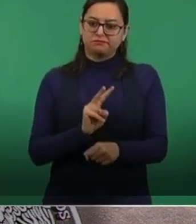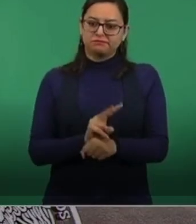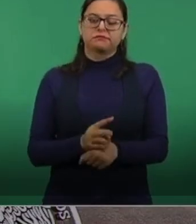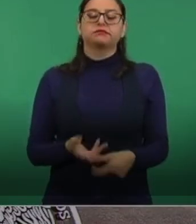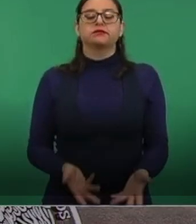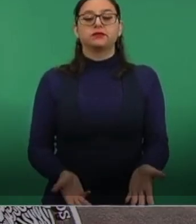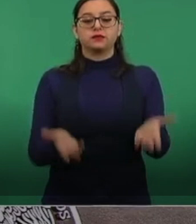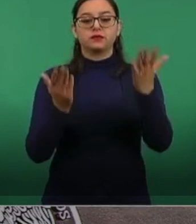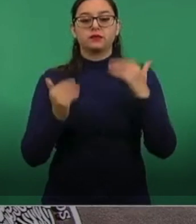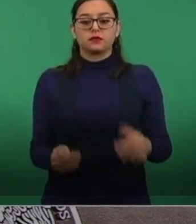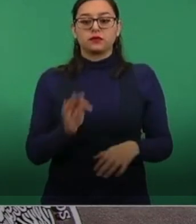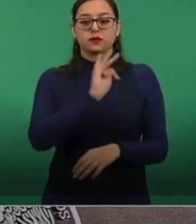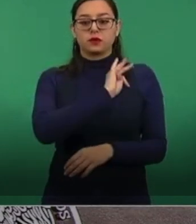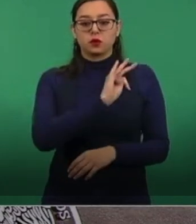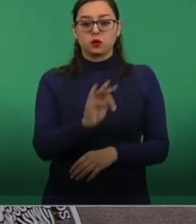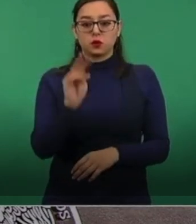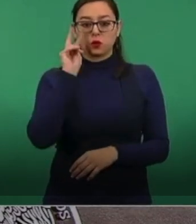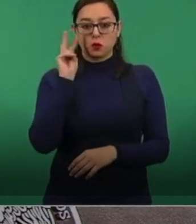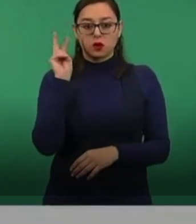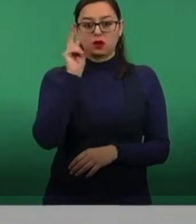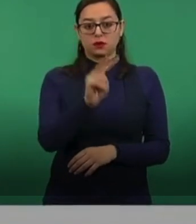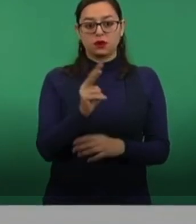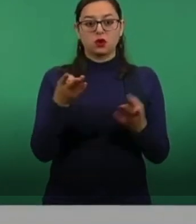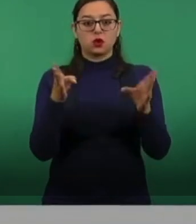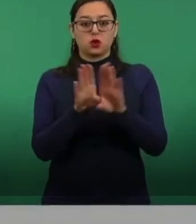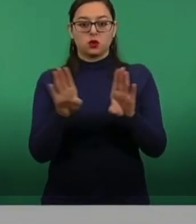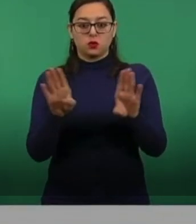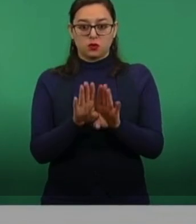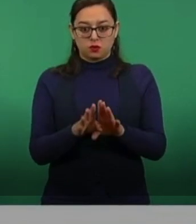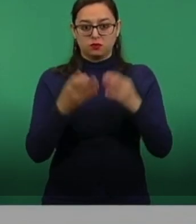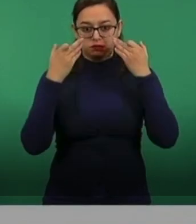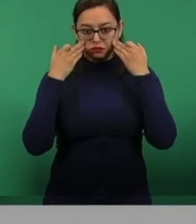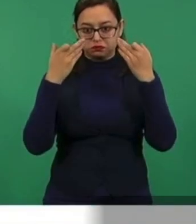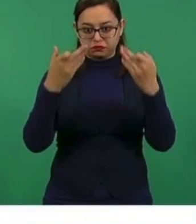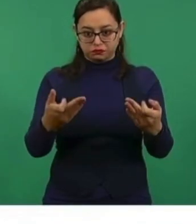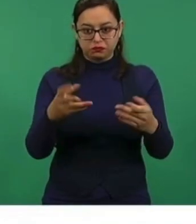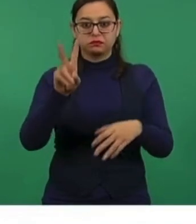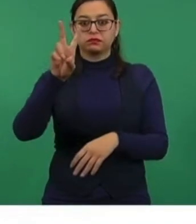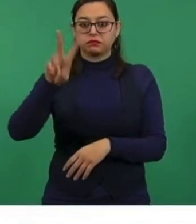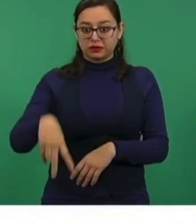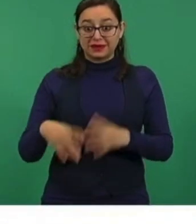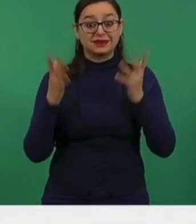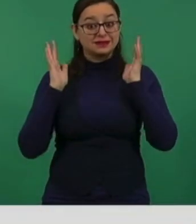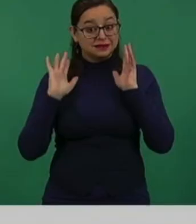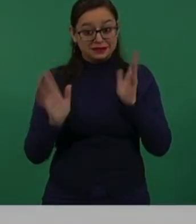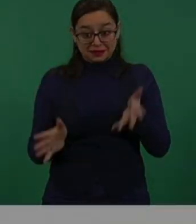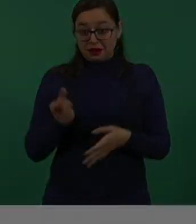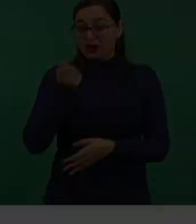pueden ustedes ver algunas evidencias de la entrega de medicamentos a los estados.